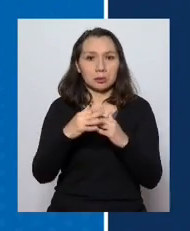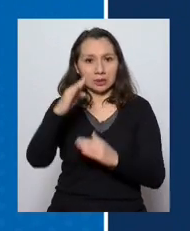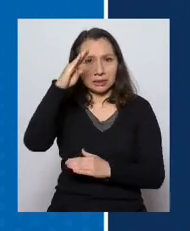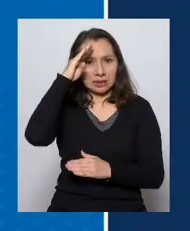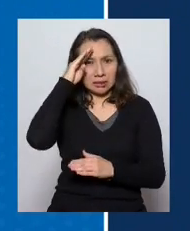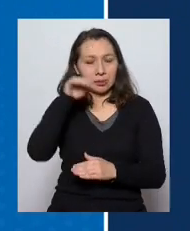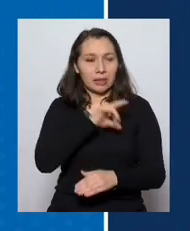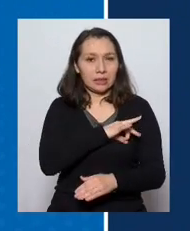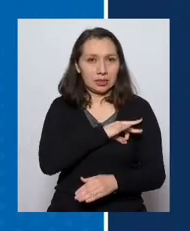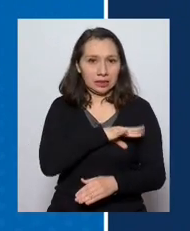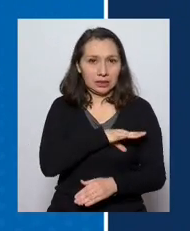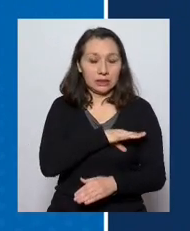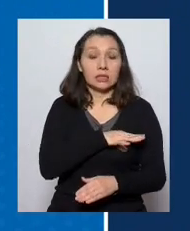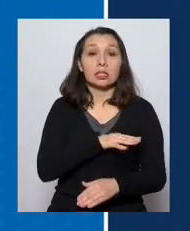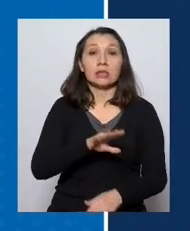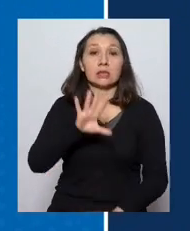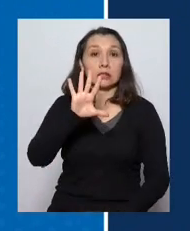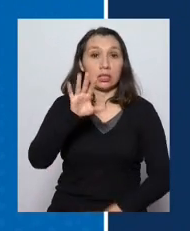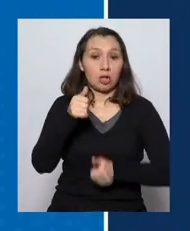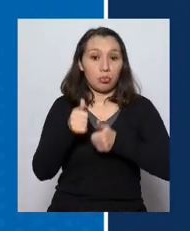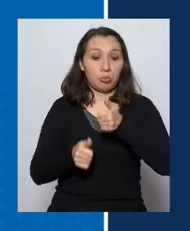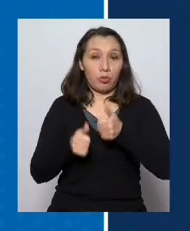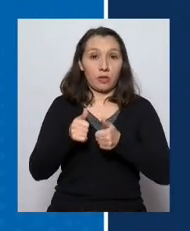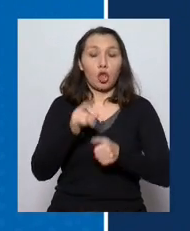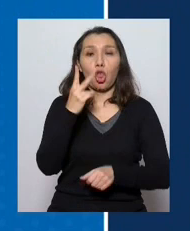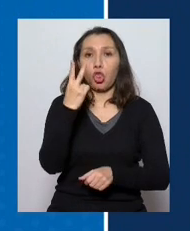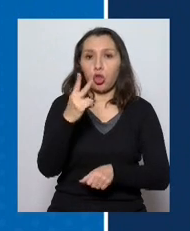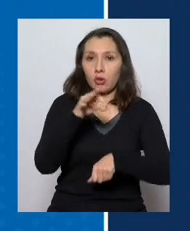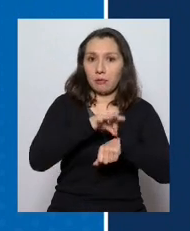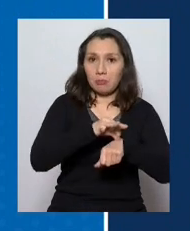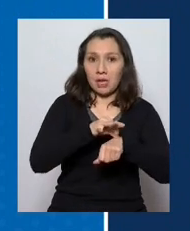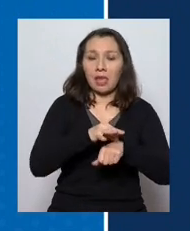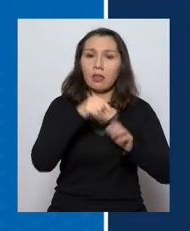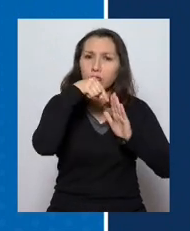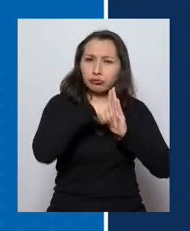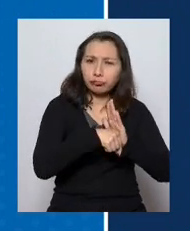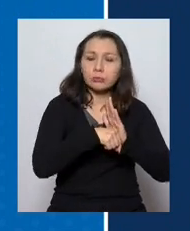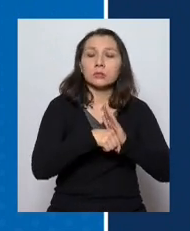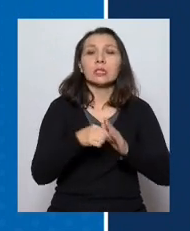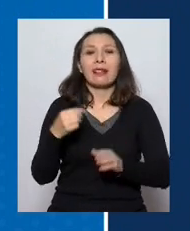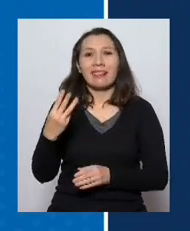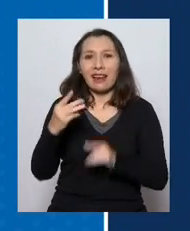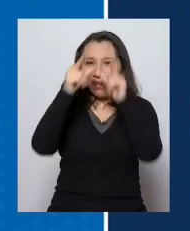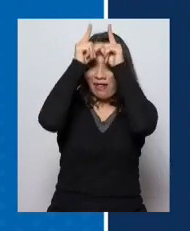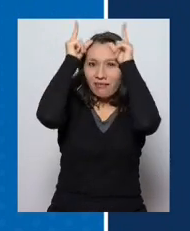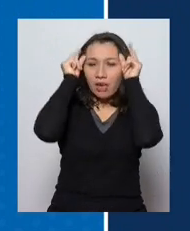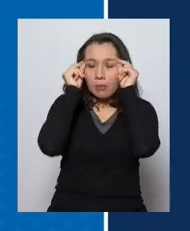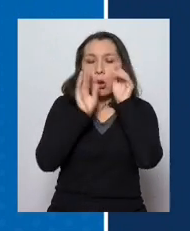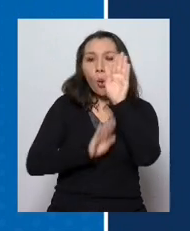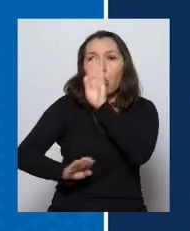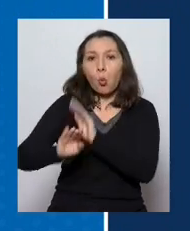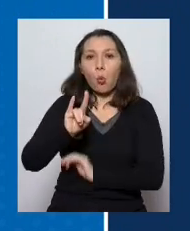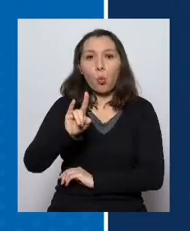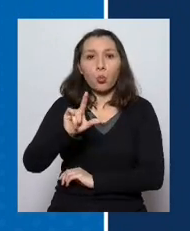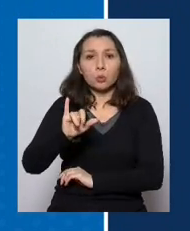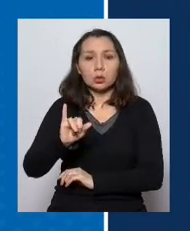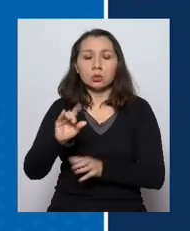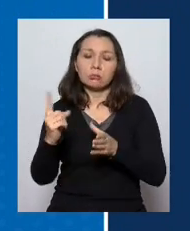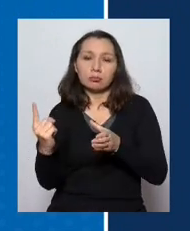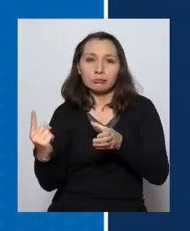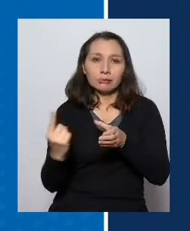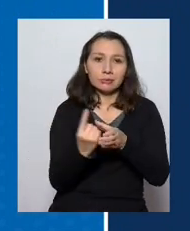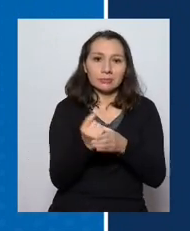de nuestro país. Cinco profesionales, dos médicos internistas y tres enfermeras de unidades de cuidado intensivo, se han